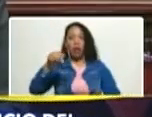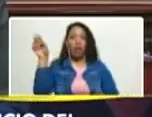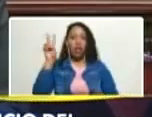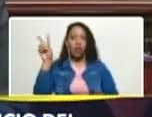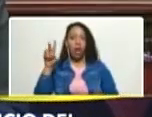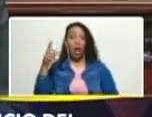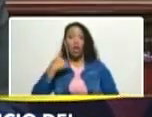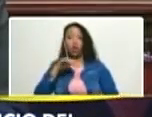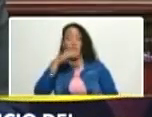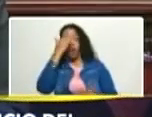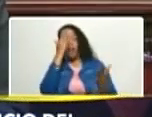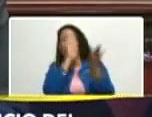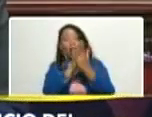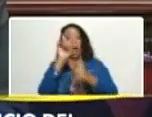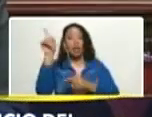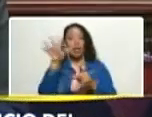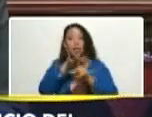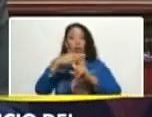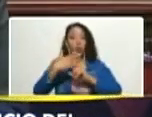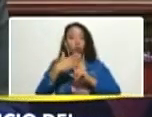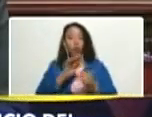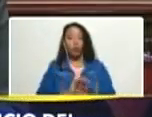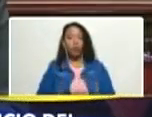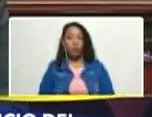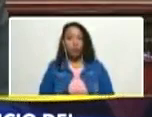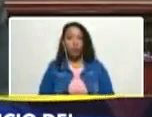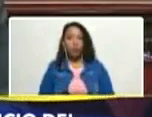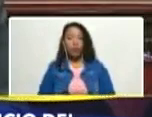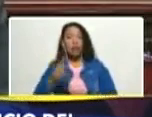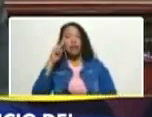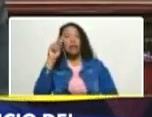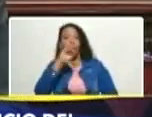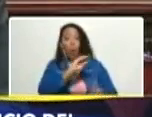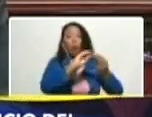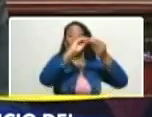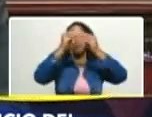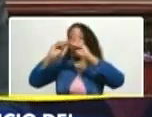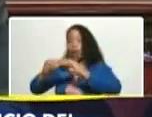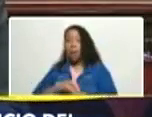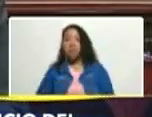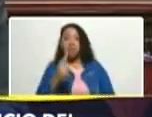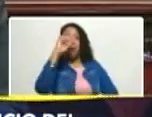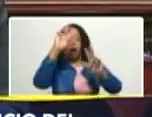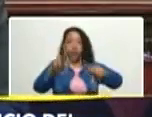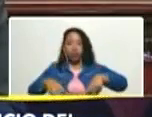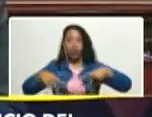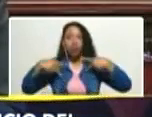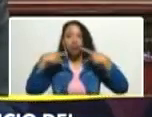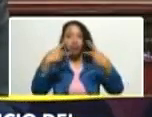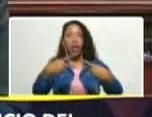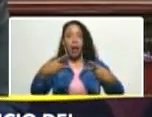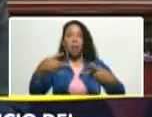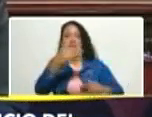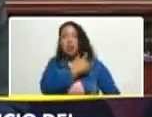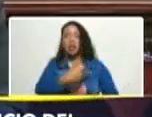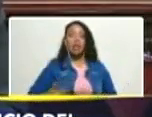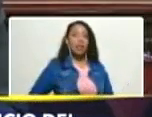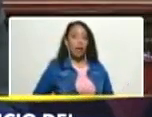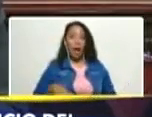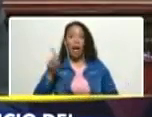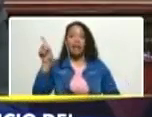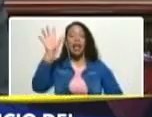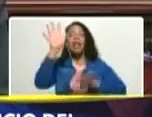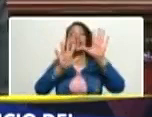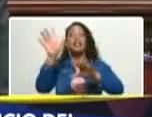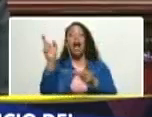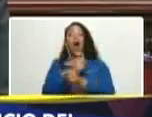y enfrentamos todas aquellas circunstancias vimos la realización del primer referéndum revocatorio presidencial aquel 15